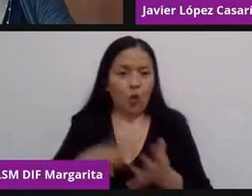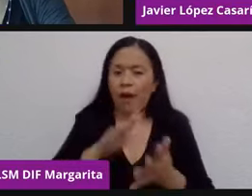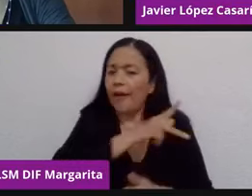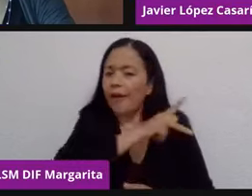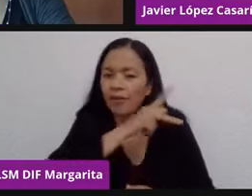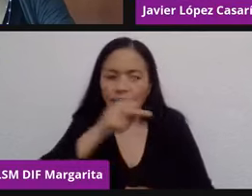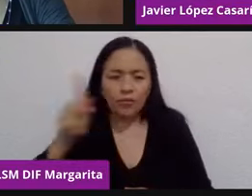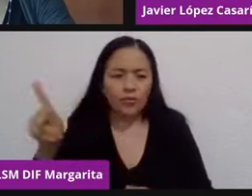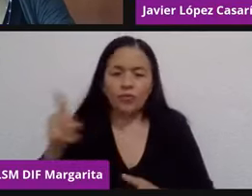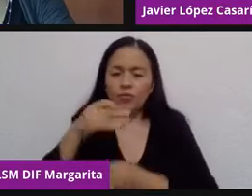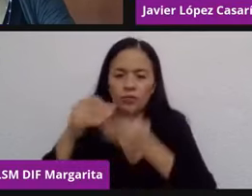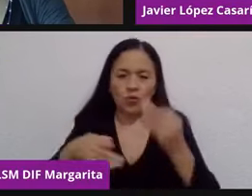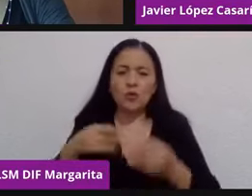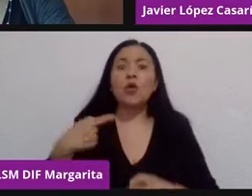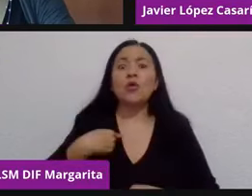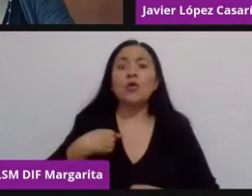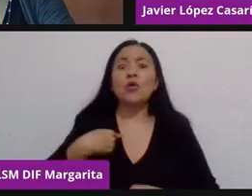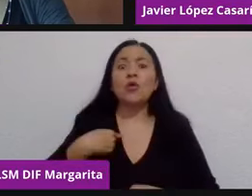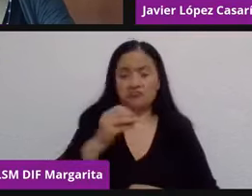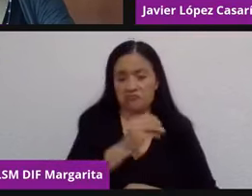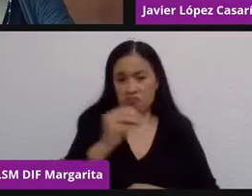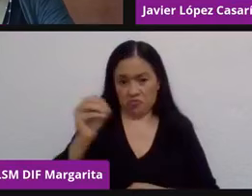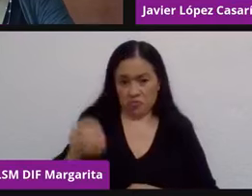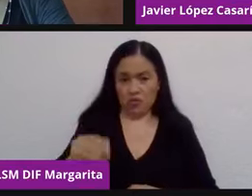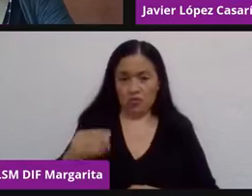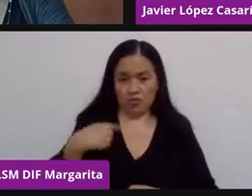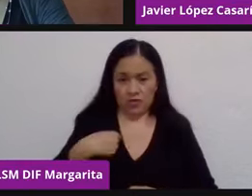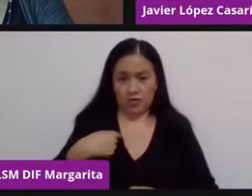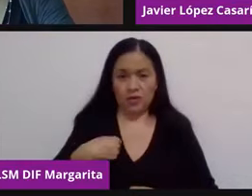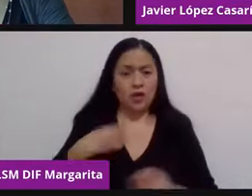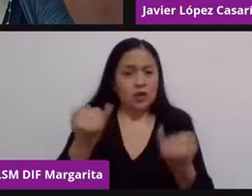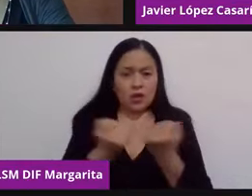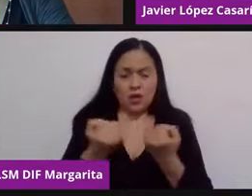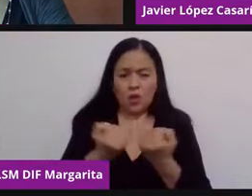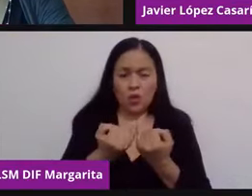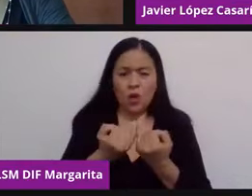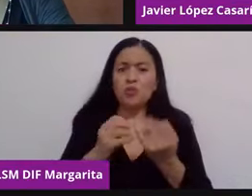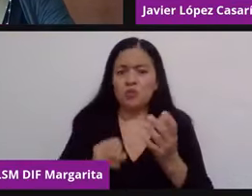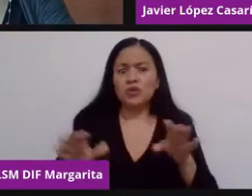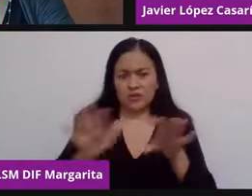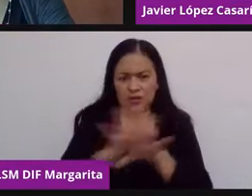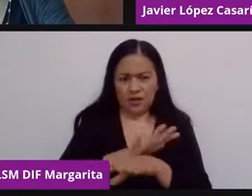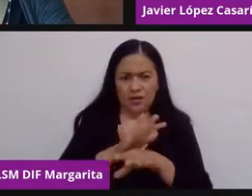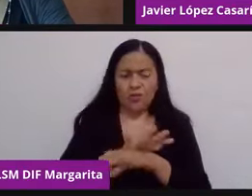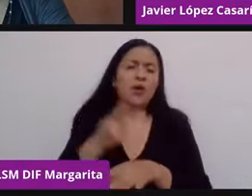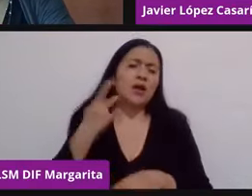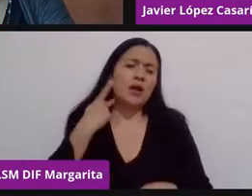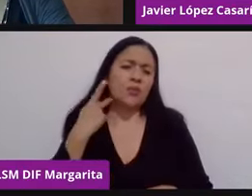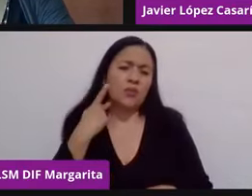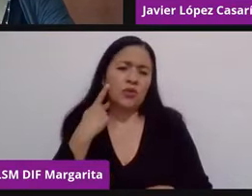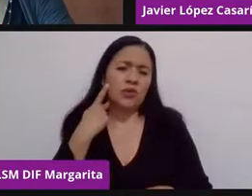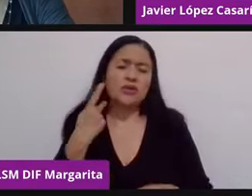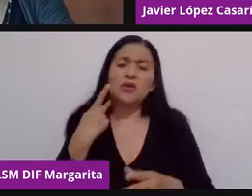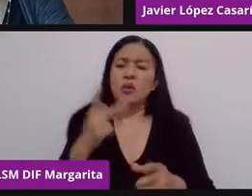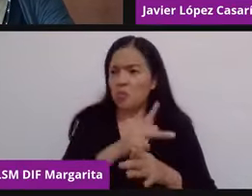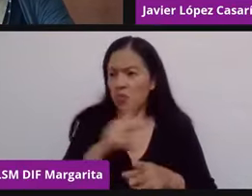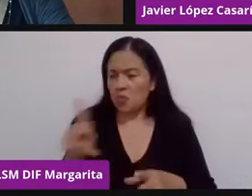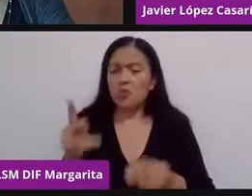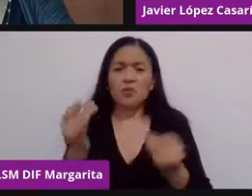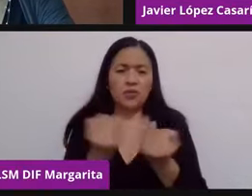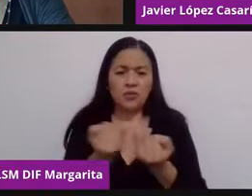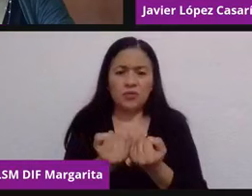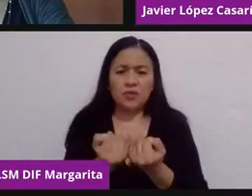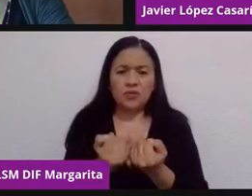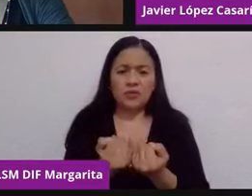hoy día estamos obligados también a hacer una manera de innovación en nuestra política y en nuestras políticas públicas. Hoy hablamos del tribunal, es una